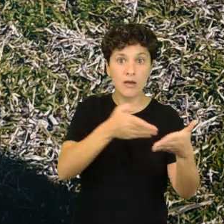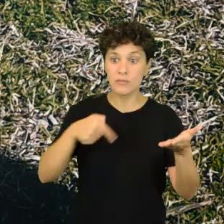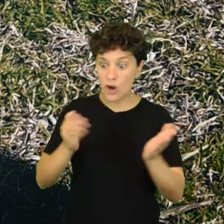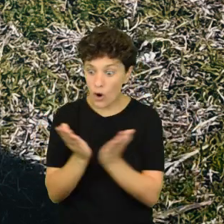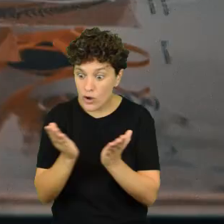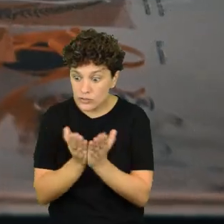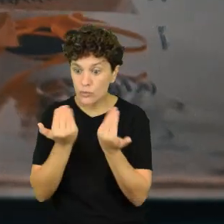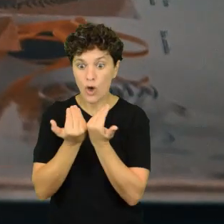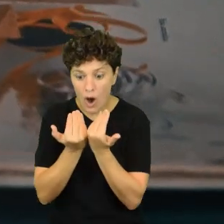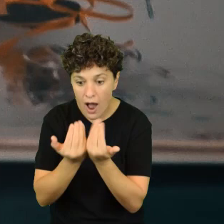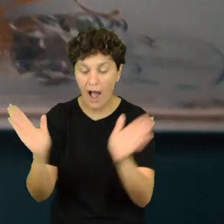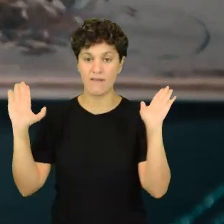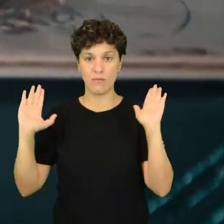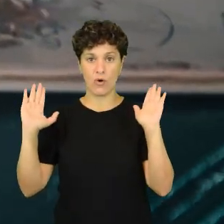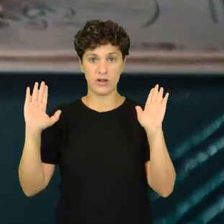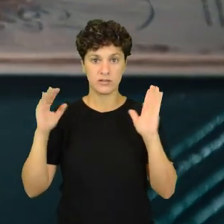estudios,